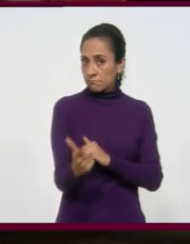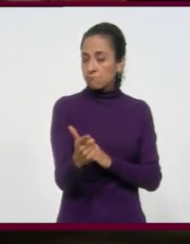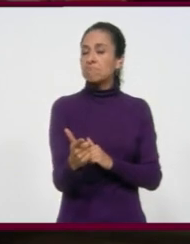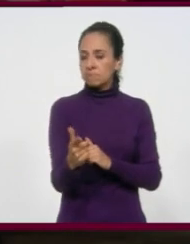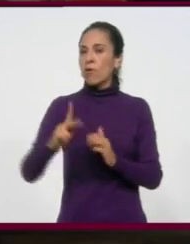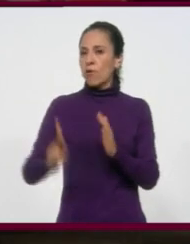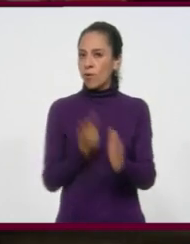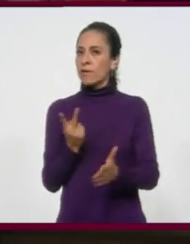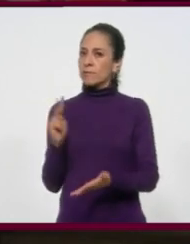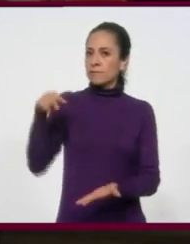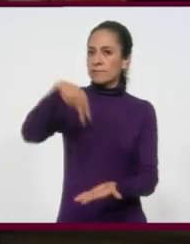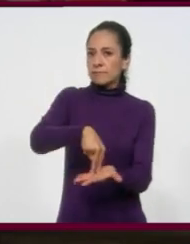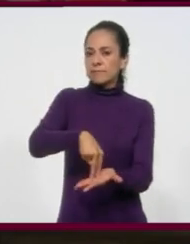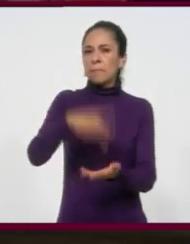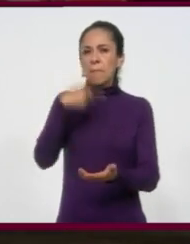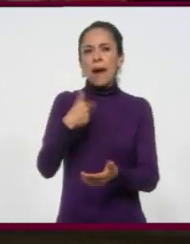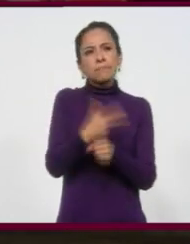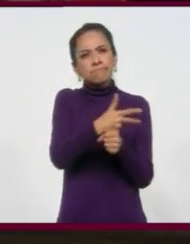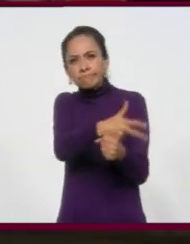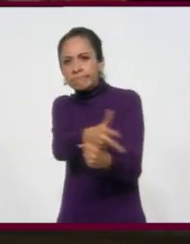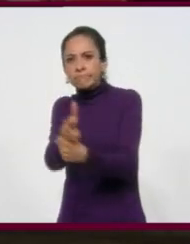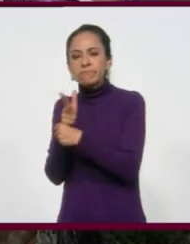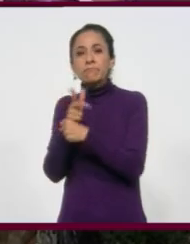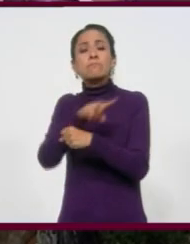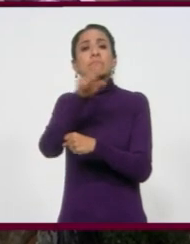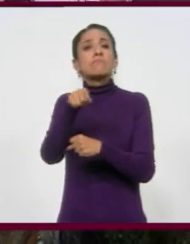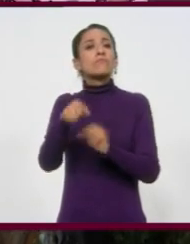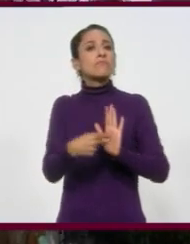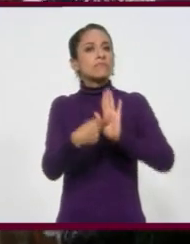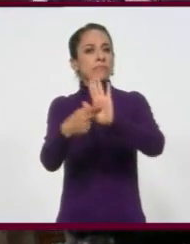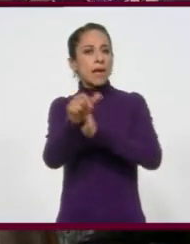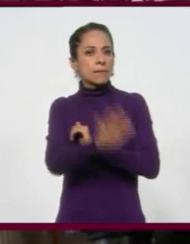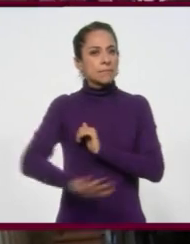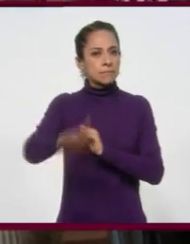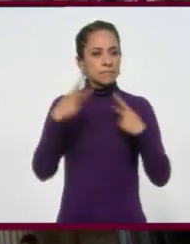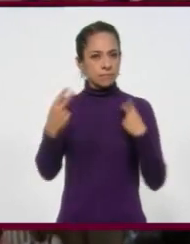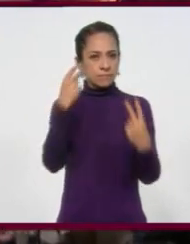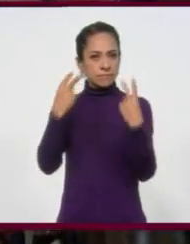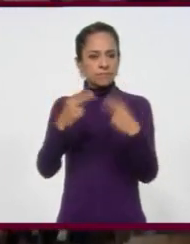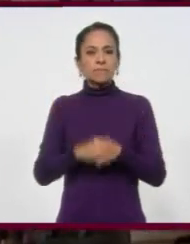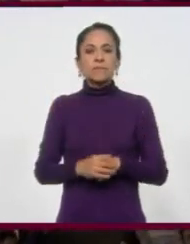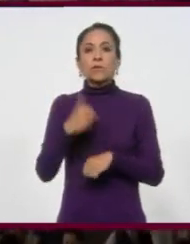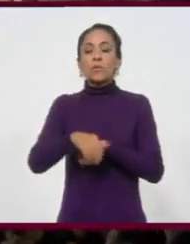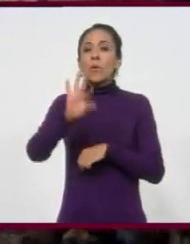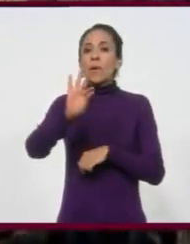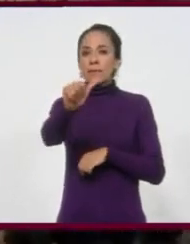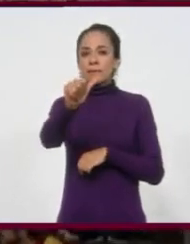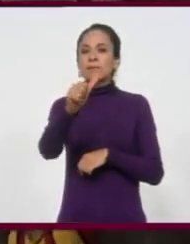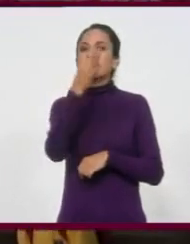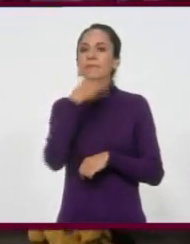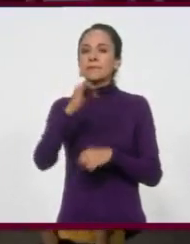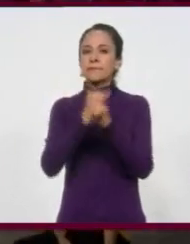para que le demos cobertura y mostremos al público lo principal que suceda en la 46ª edición del Festival